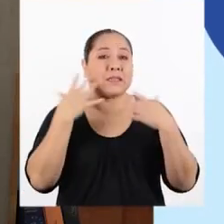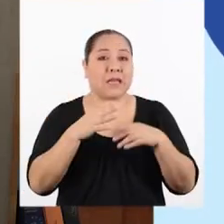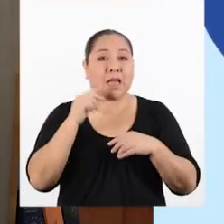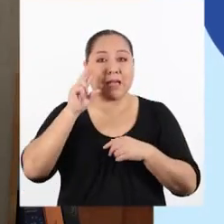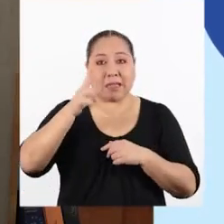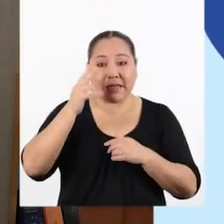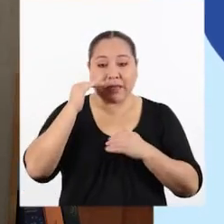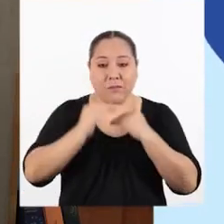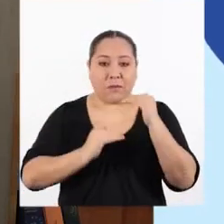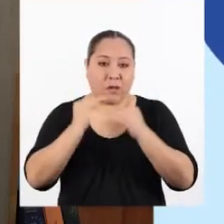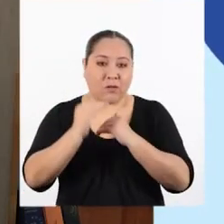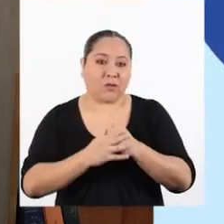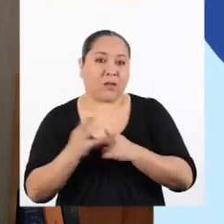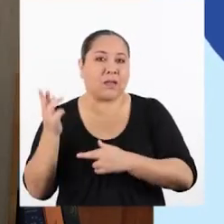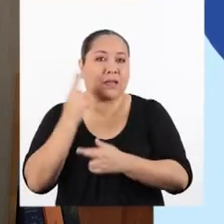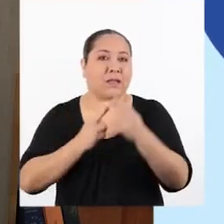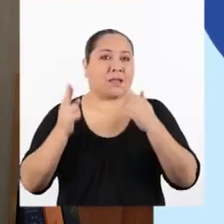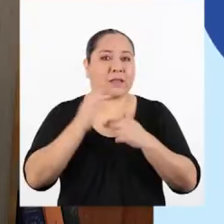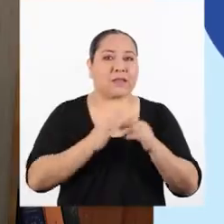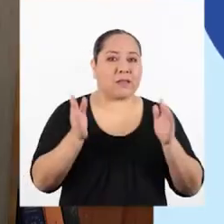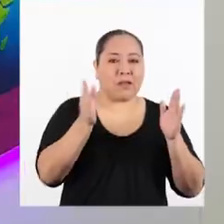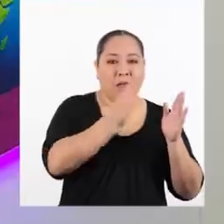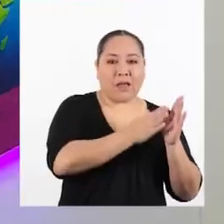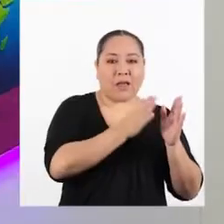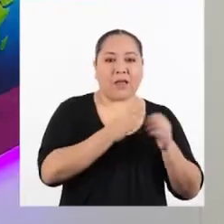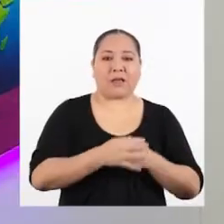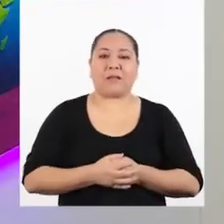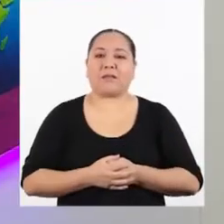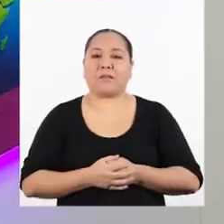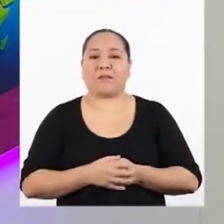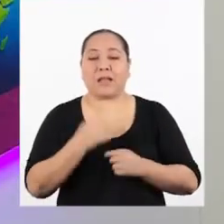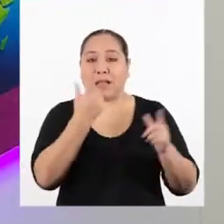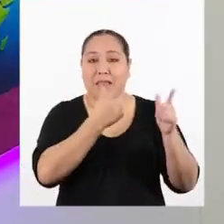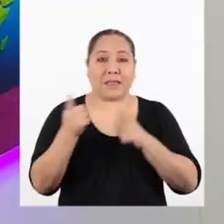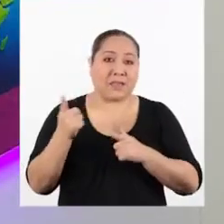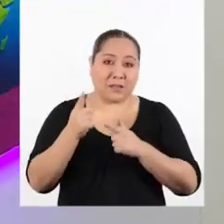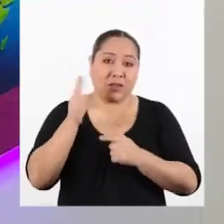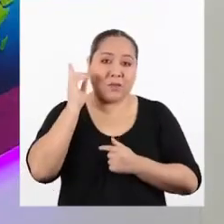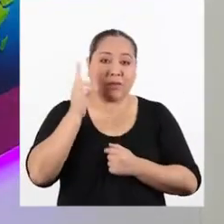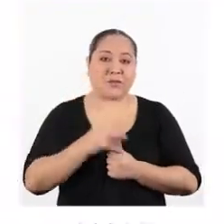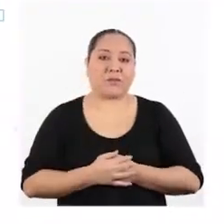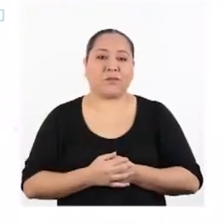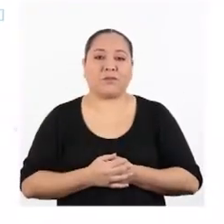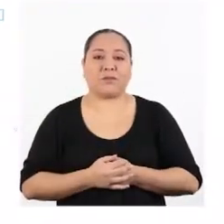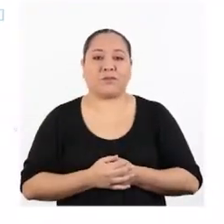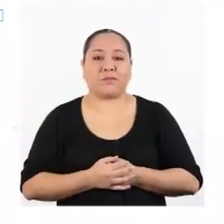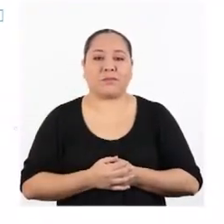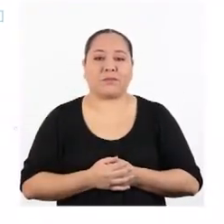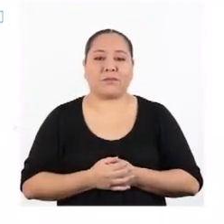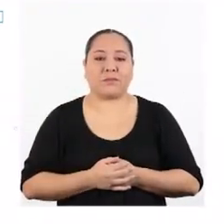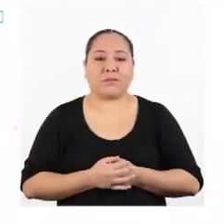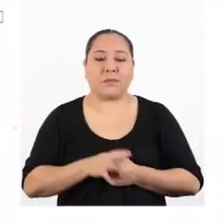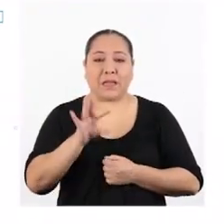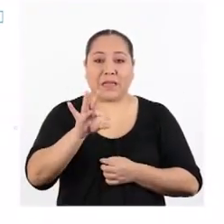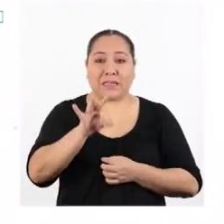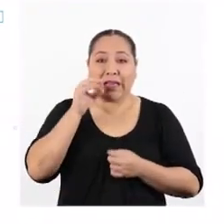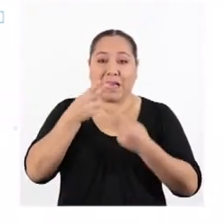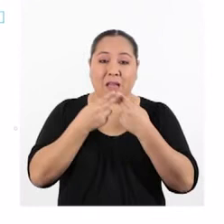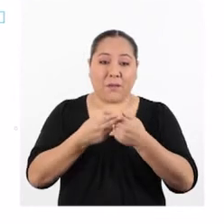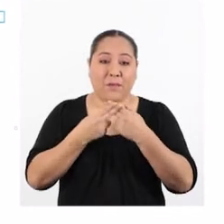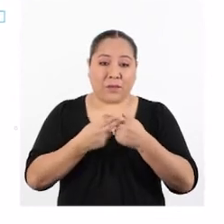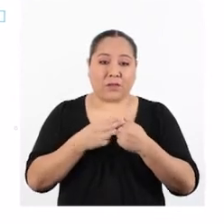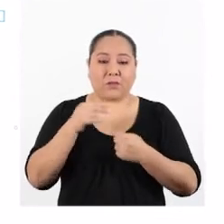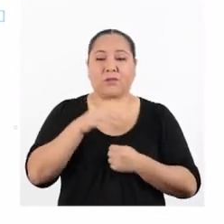el paso tres, regresamos al principio. Estamos listos, profesor. Retiren la pesa de la